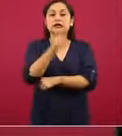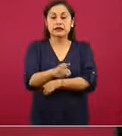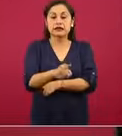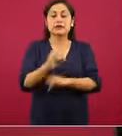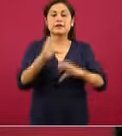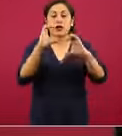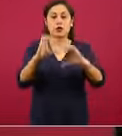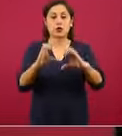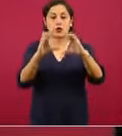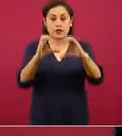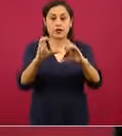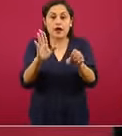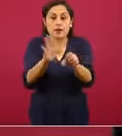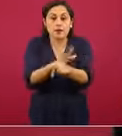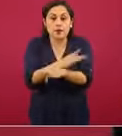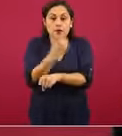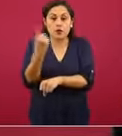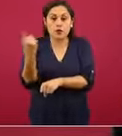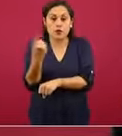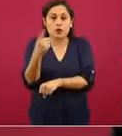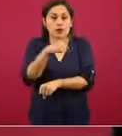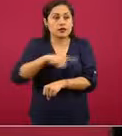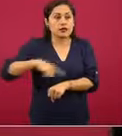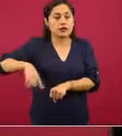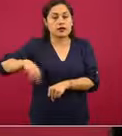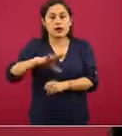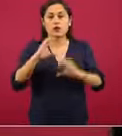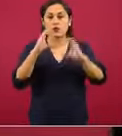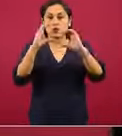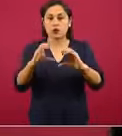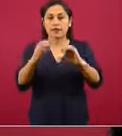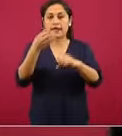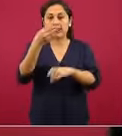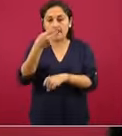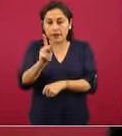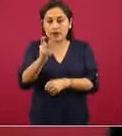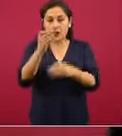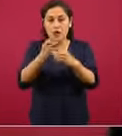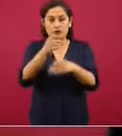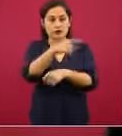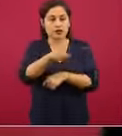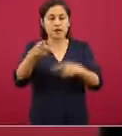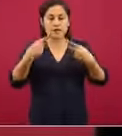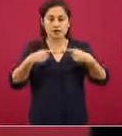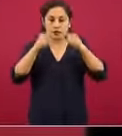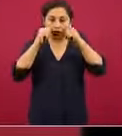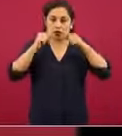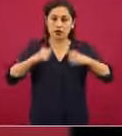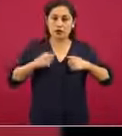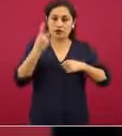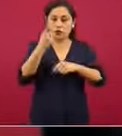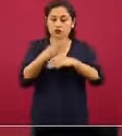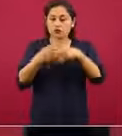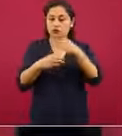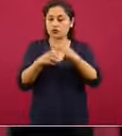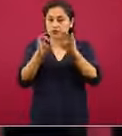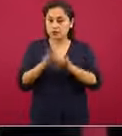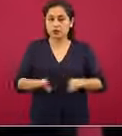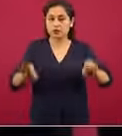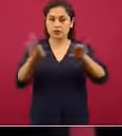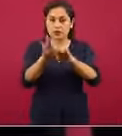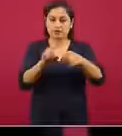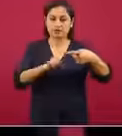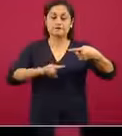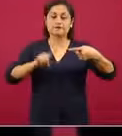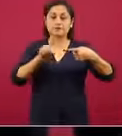este llamado a la población para que tenga dos elementos muy importantes. Un elemento muy importante es prevención, es